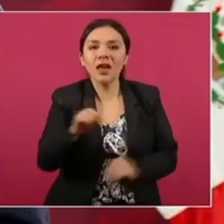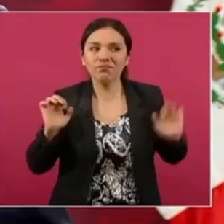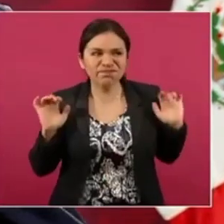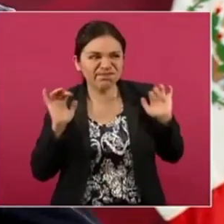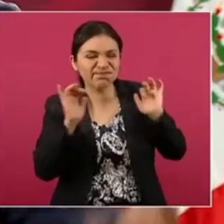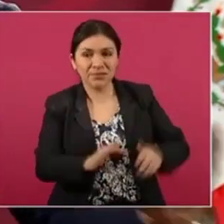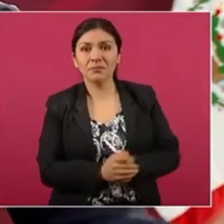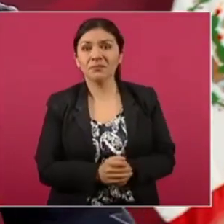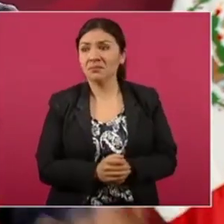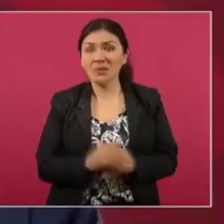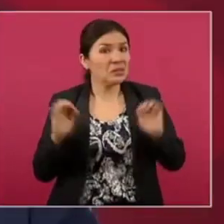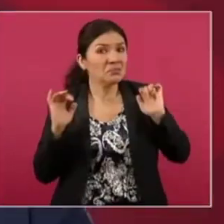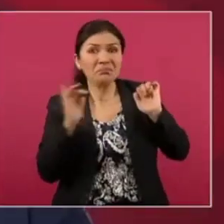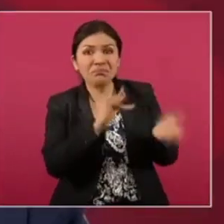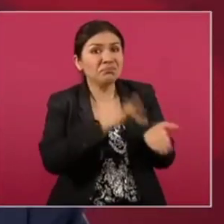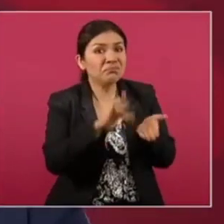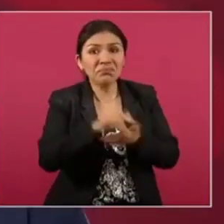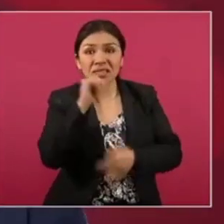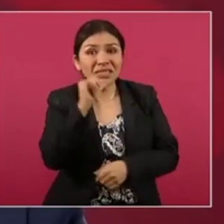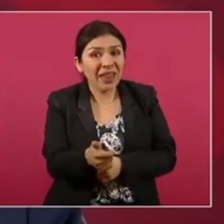Si no hay ese apoyo,